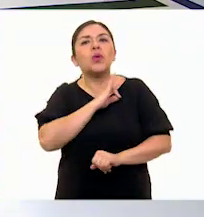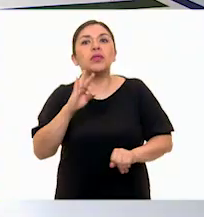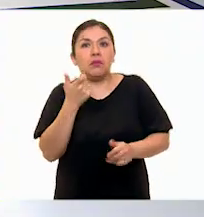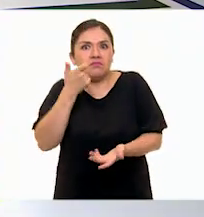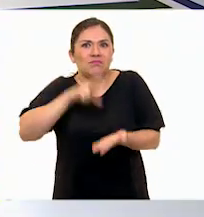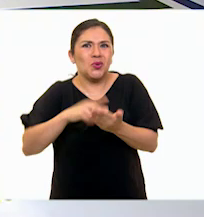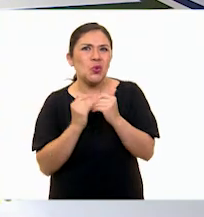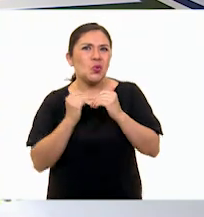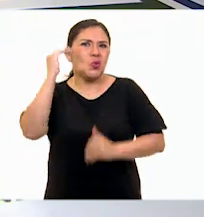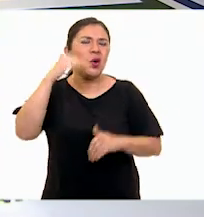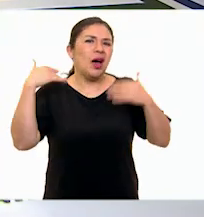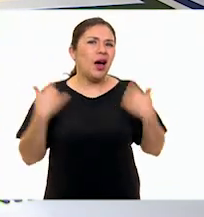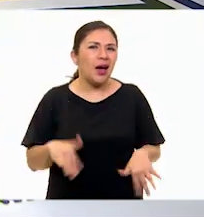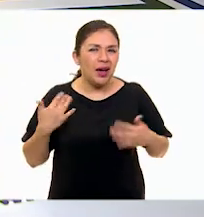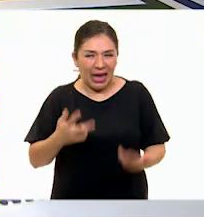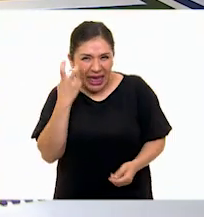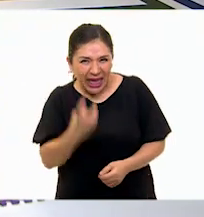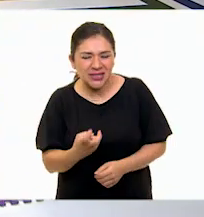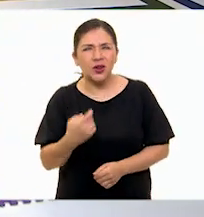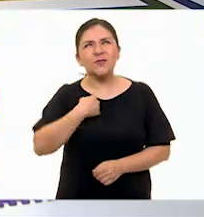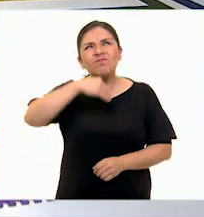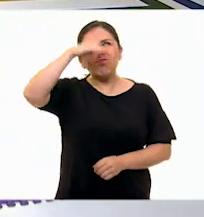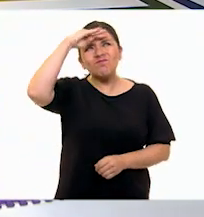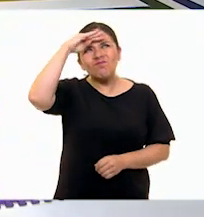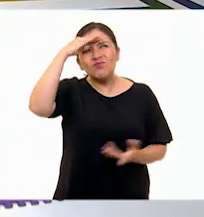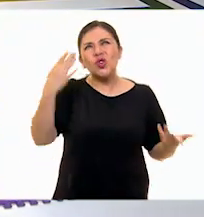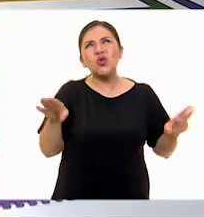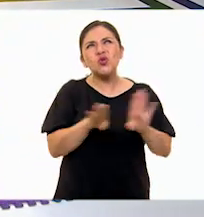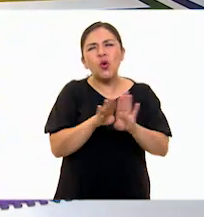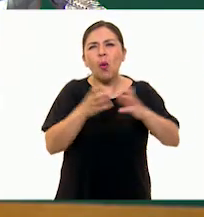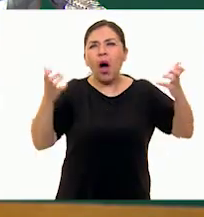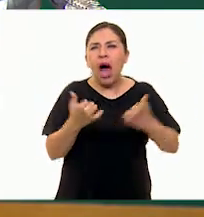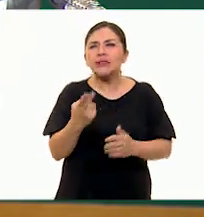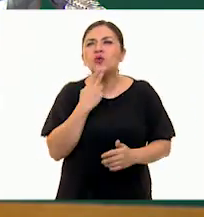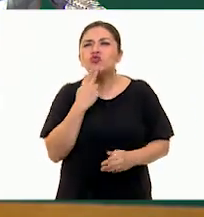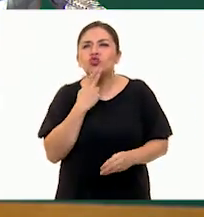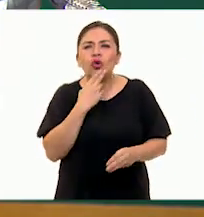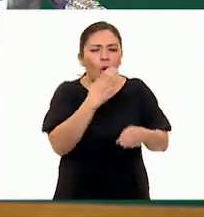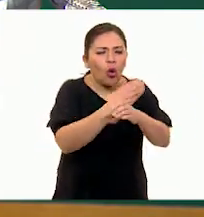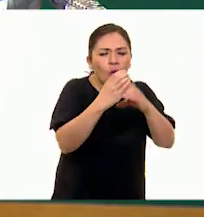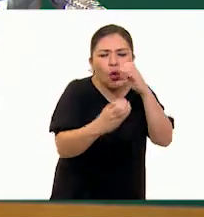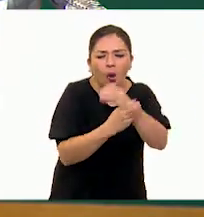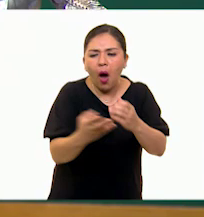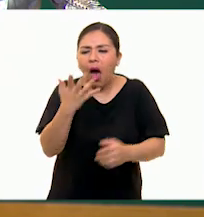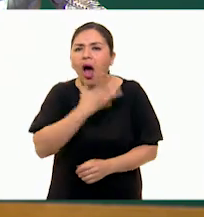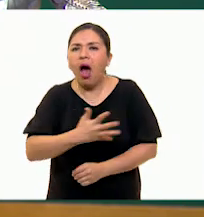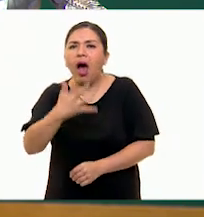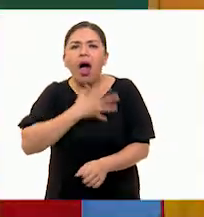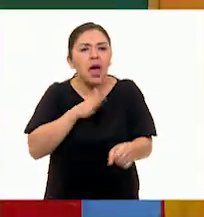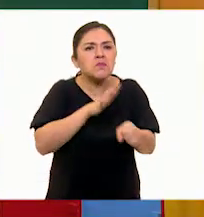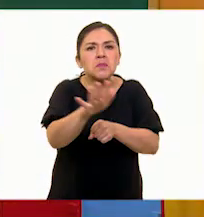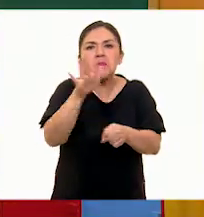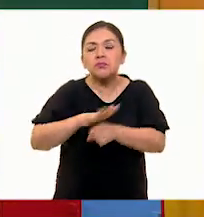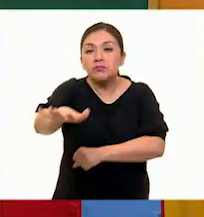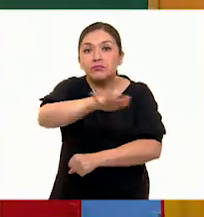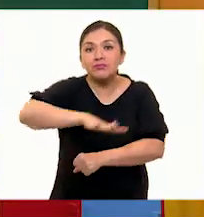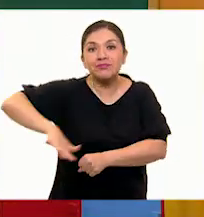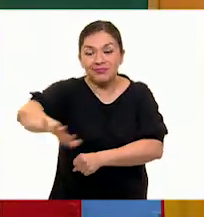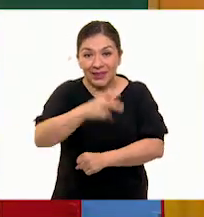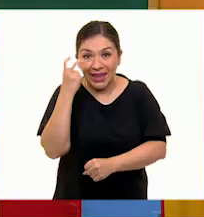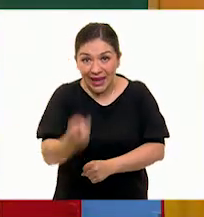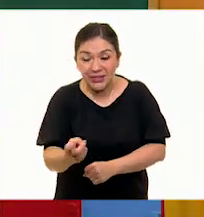costoso. Entonces, elegí ocupar objetos que estaban al alcance de todos y